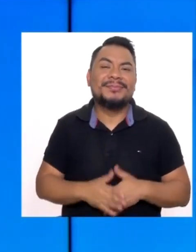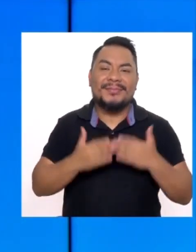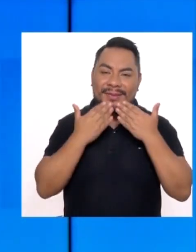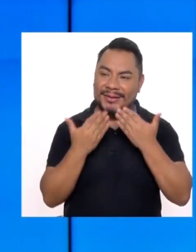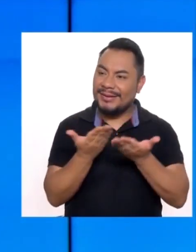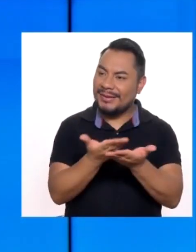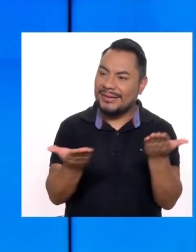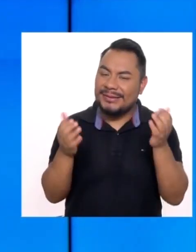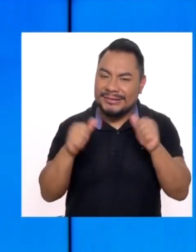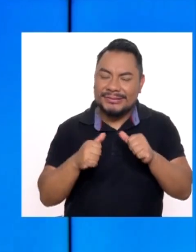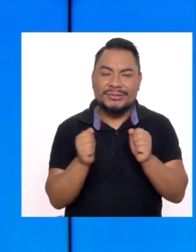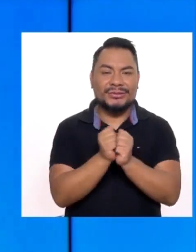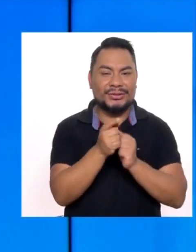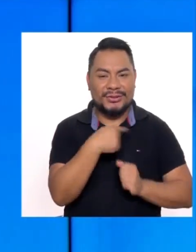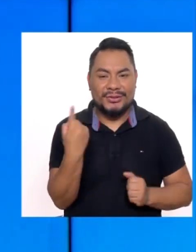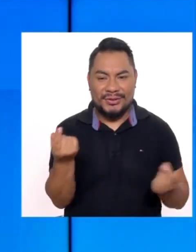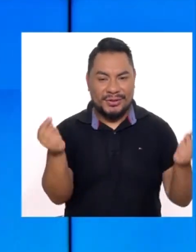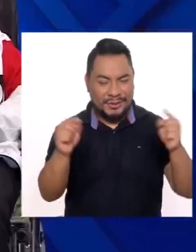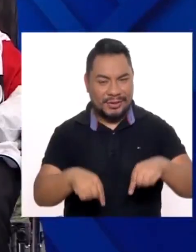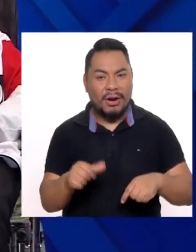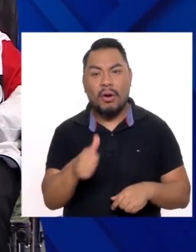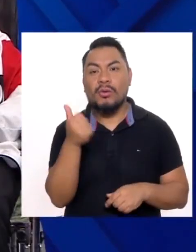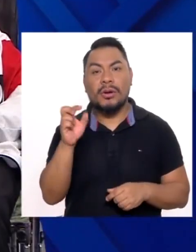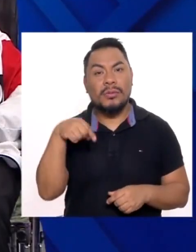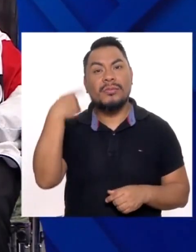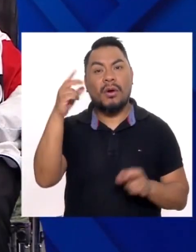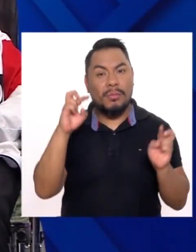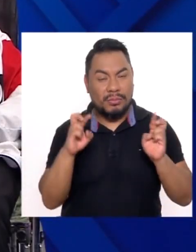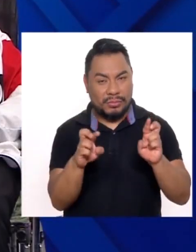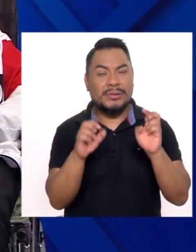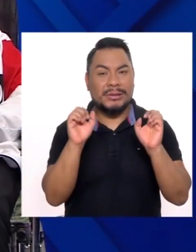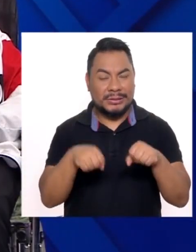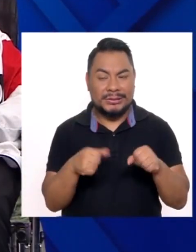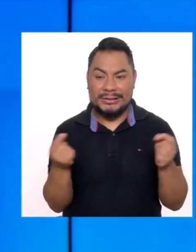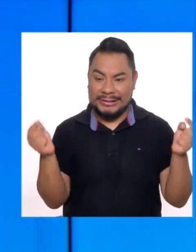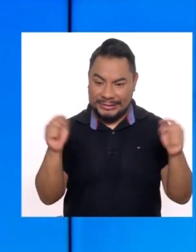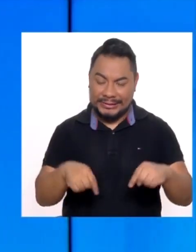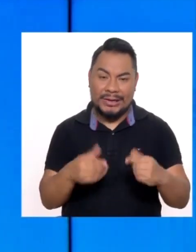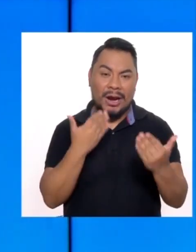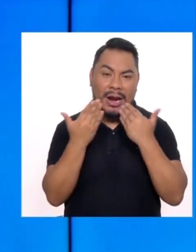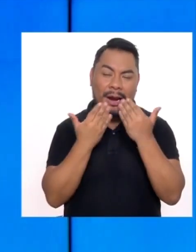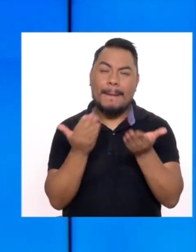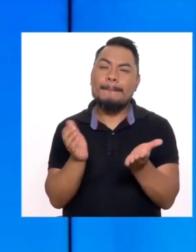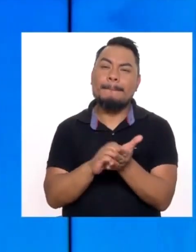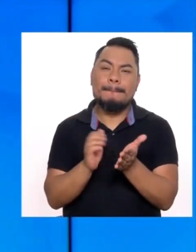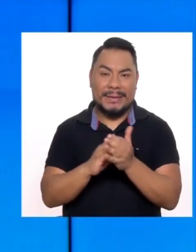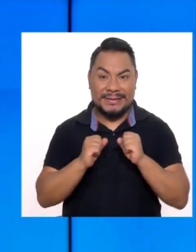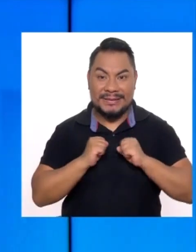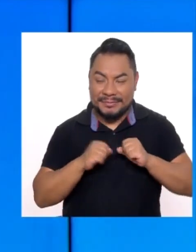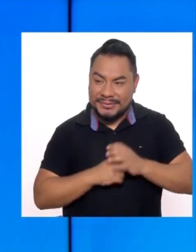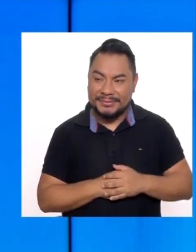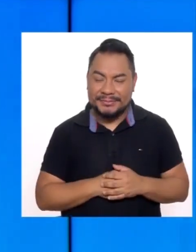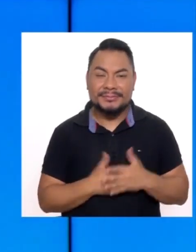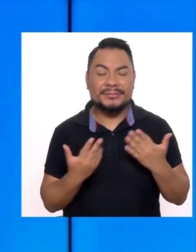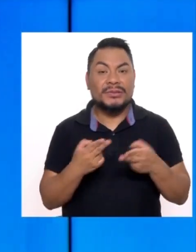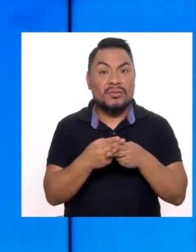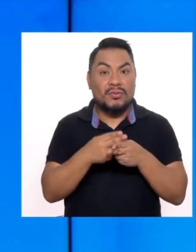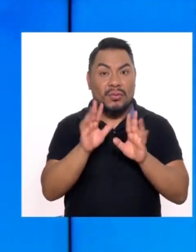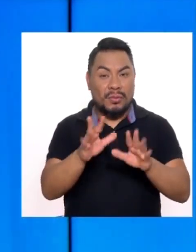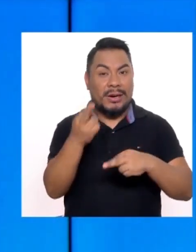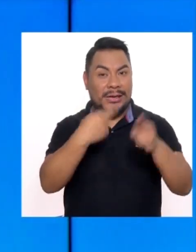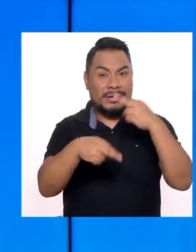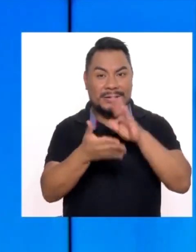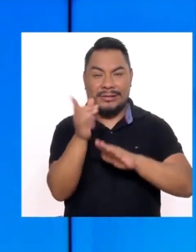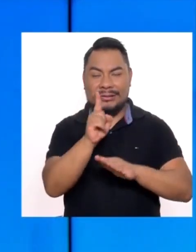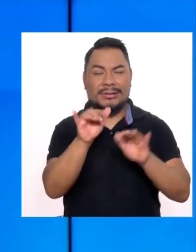Gracias chicos Por haber estado Con nosotros En otra oportunidad De todas maneras Estaremos aquí Hablando de más deportes En un instante